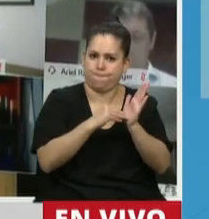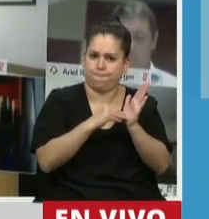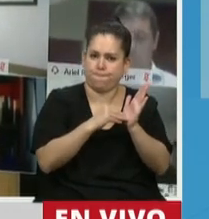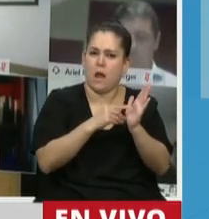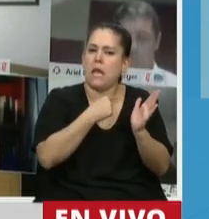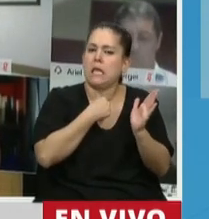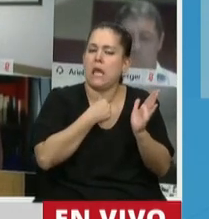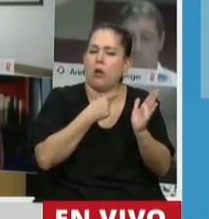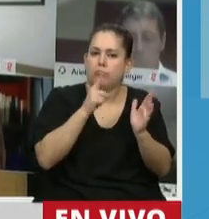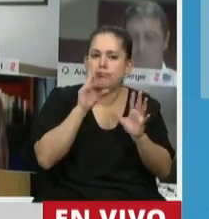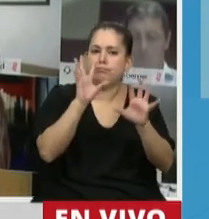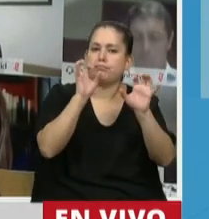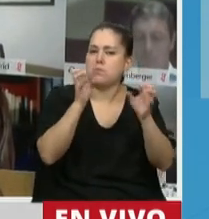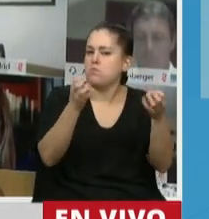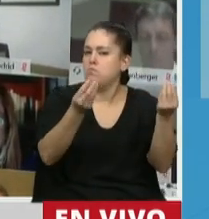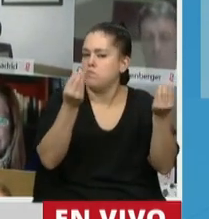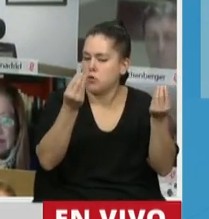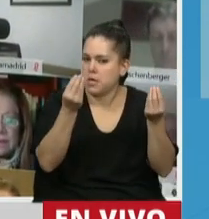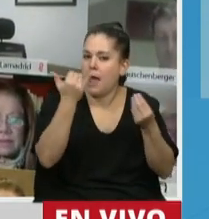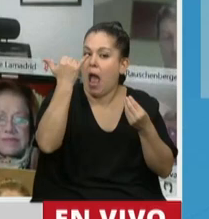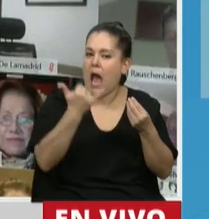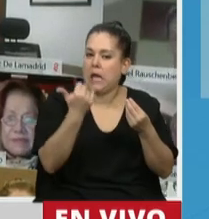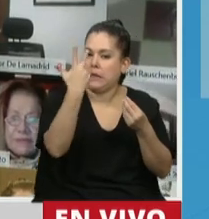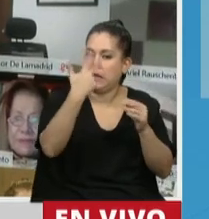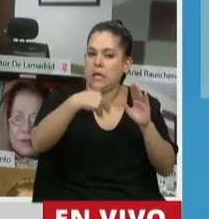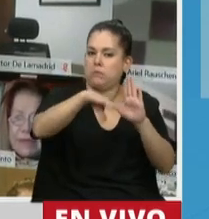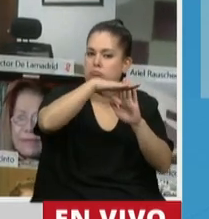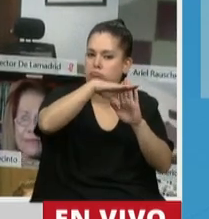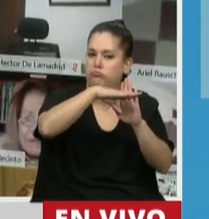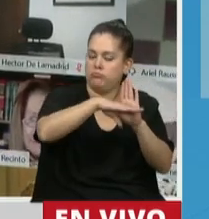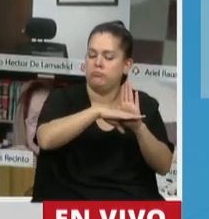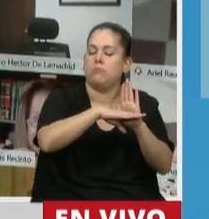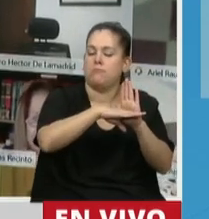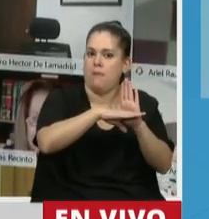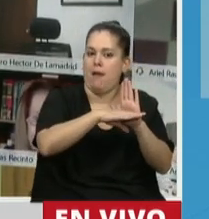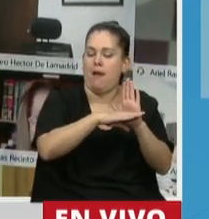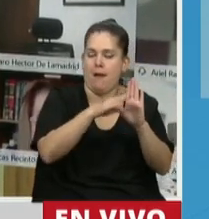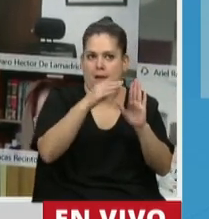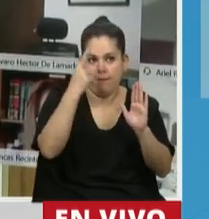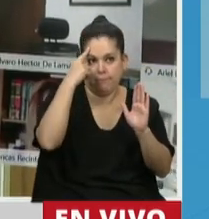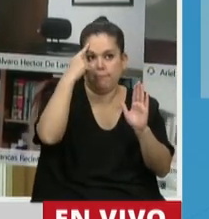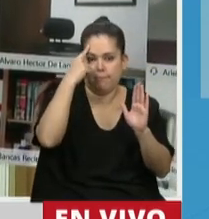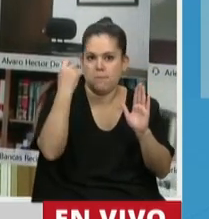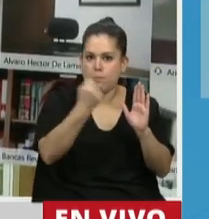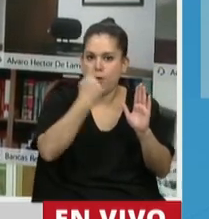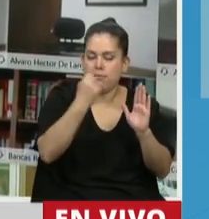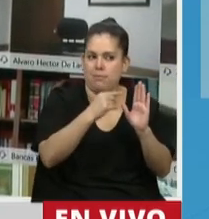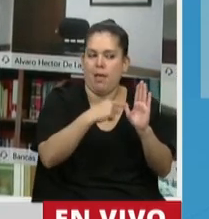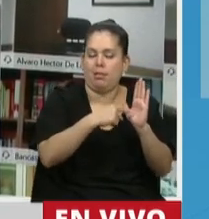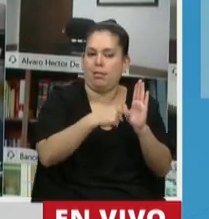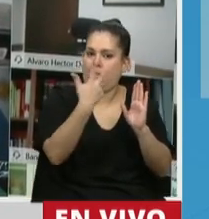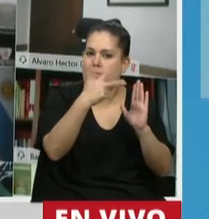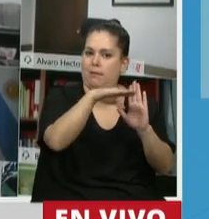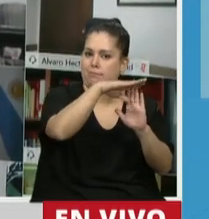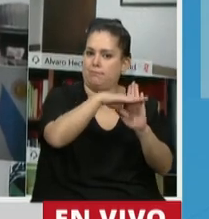quiero recordar esto, Presidente? Porque hay tres ítems en esa guía que me resultan sumamente atractivos para